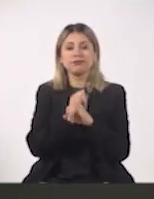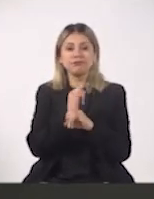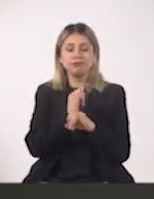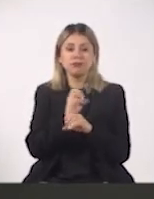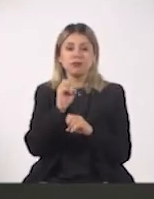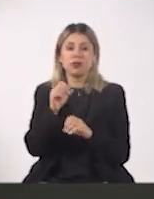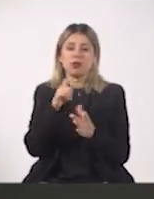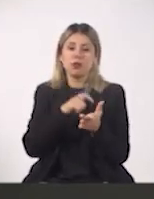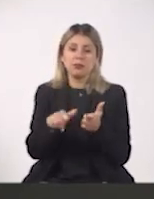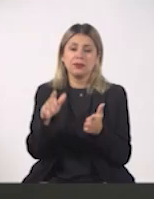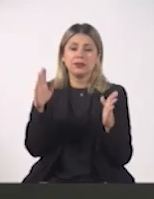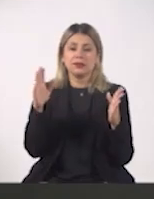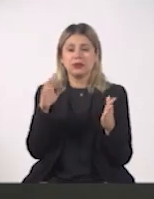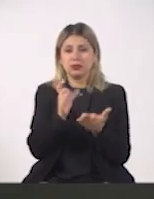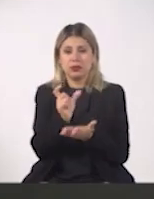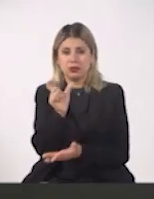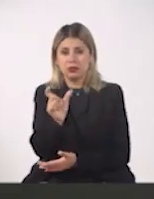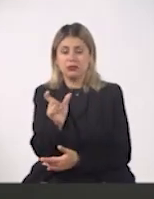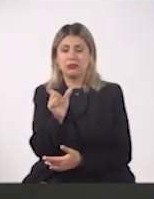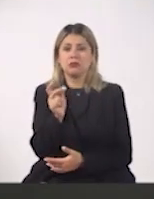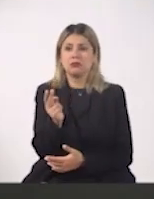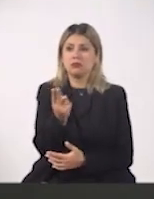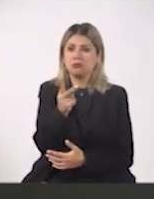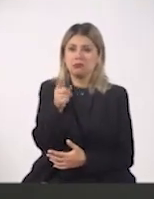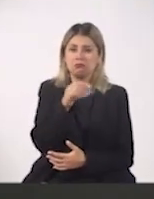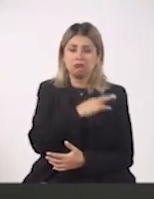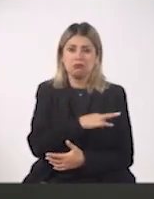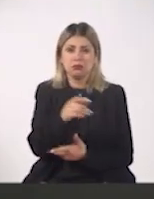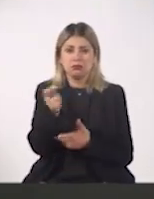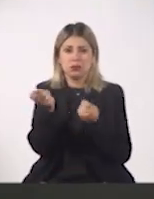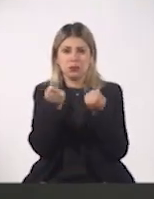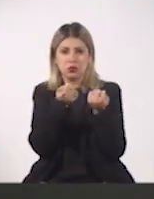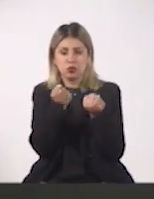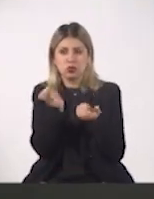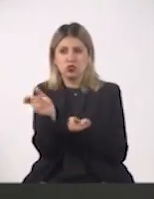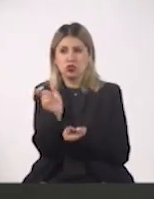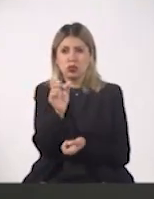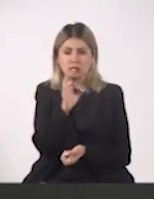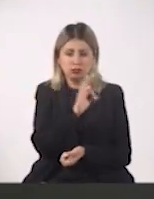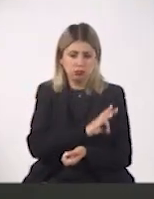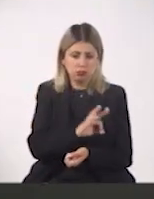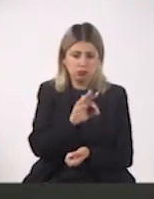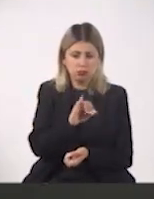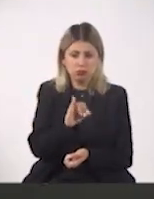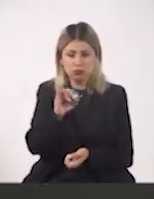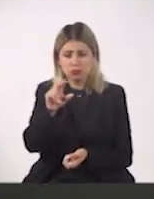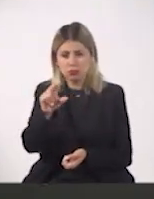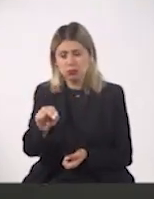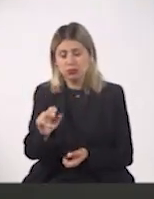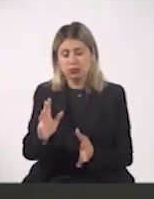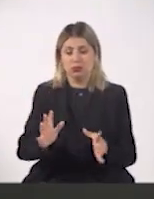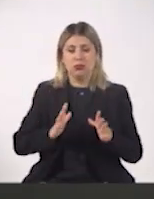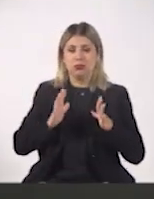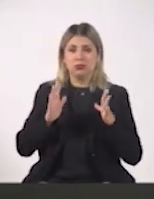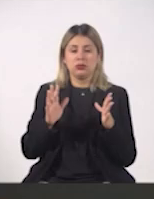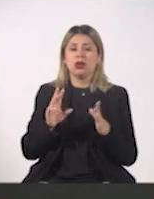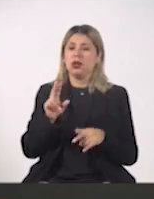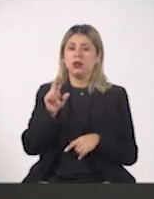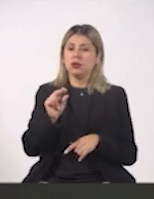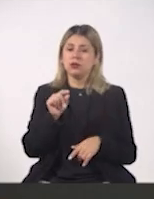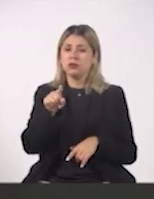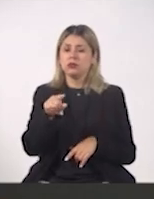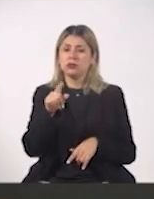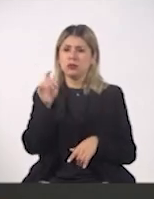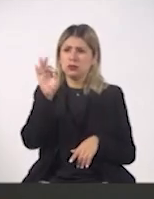con la tarjeta en físico o ambas. De tal manera que tú puedas controlar cuándo quieres hacer ese tipo de transacción y no llevarte una sorpresa. Porque si de repente